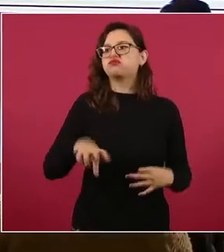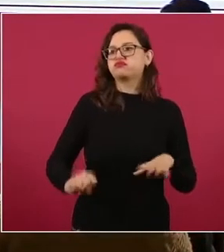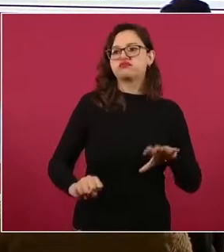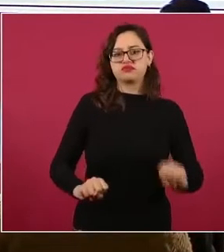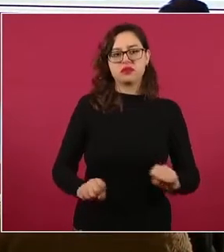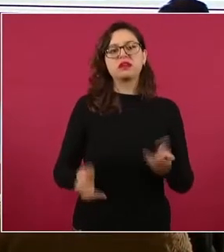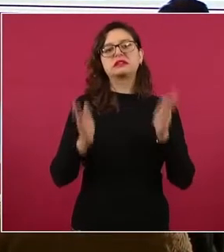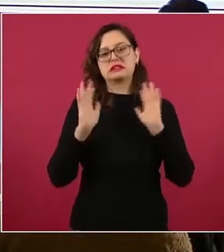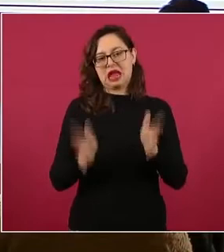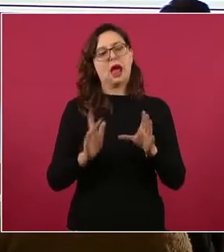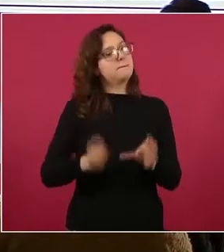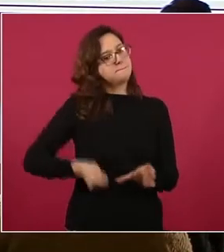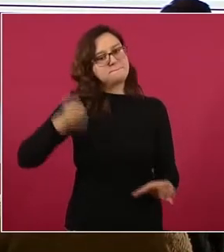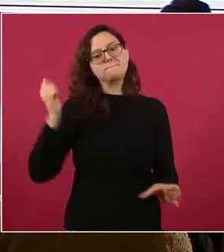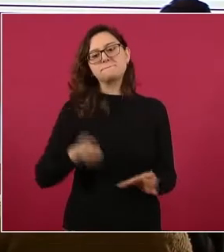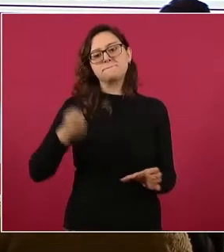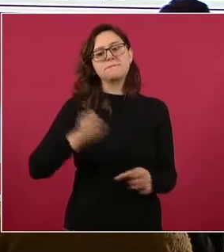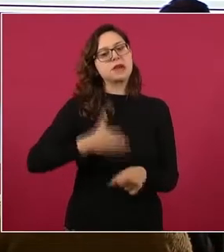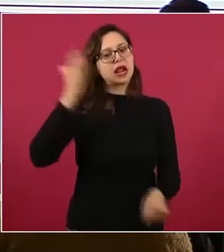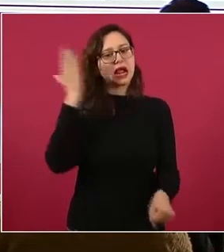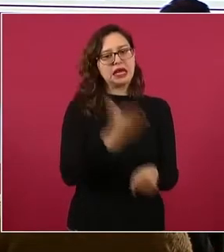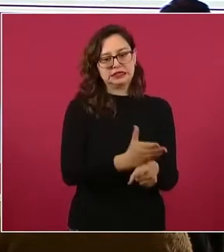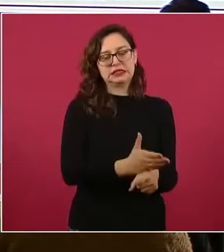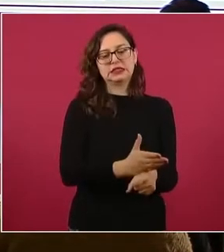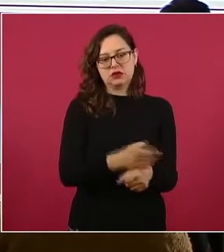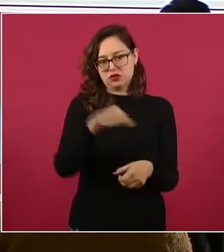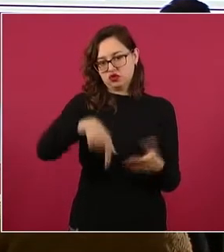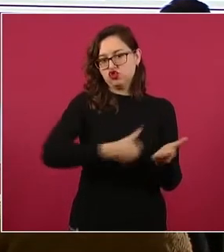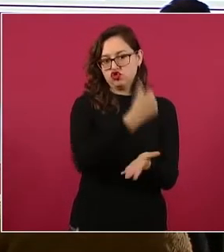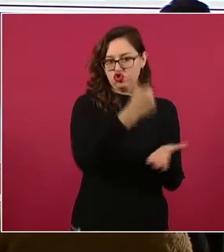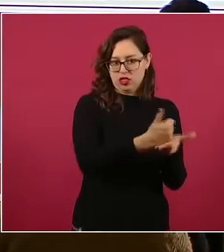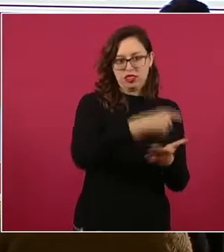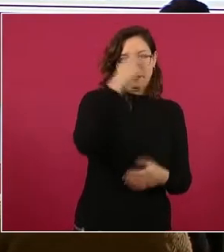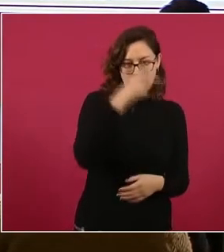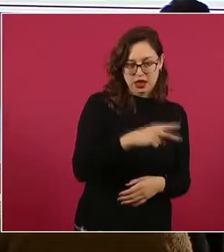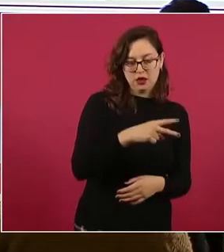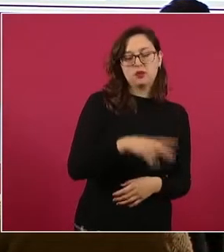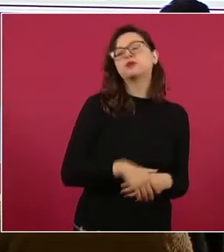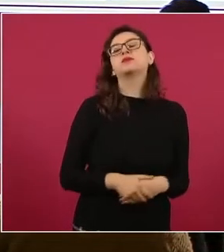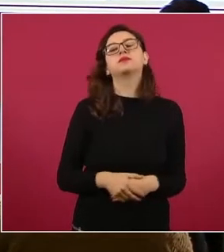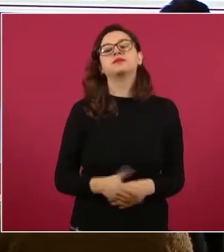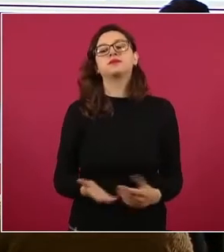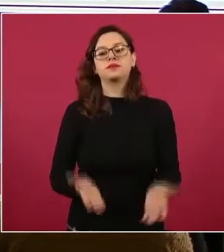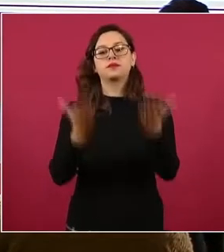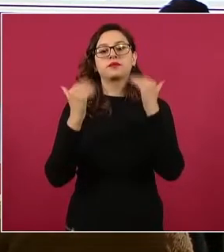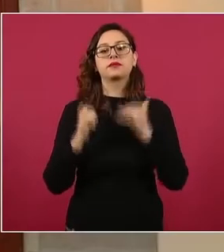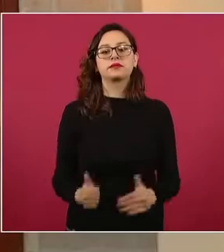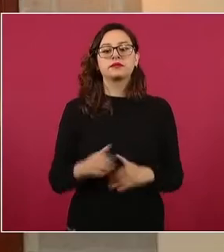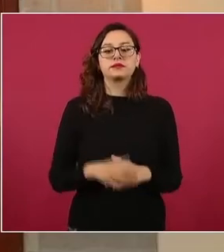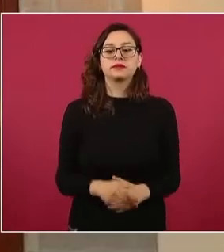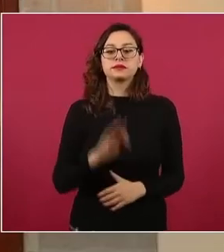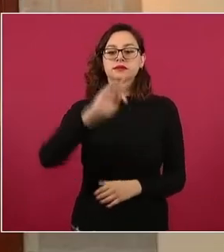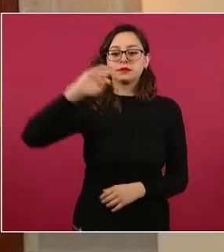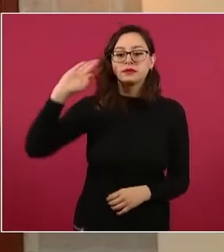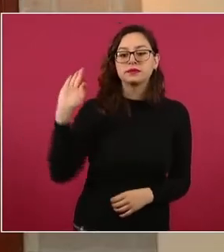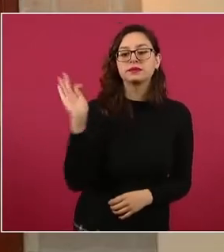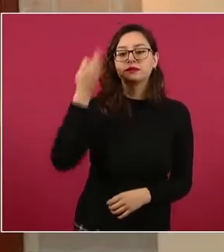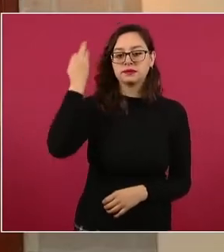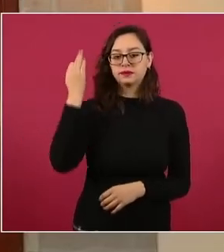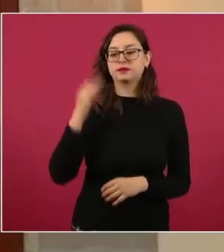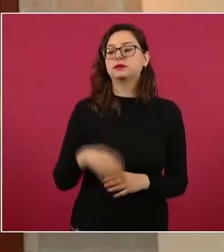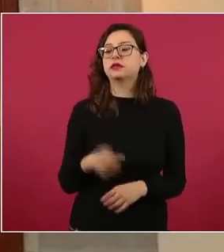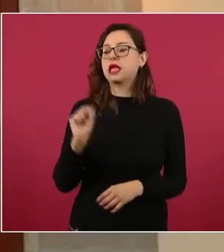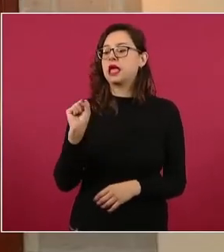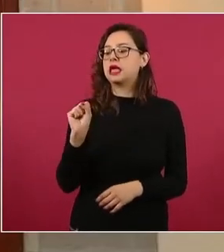En el ámbito federal, a partir de la detención que obtuvo la Secretaría de la Marina y